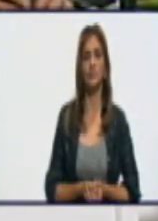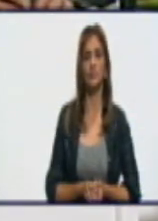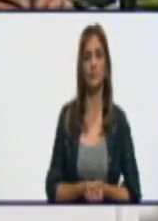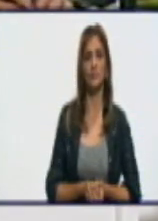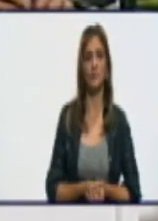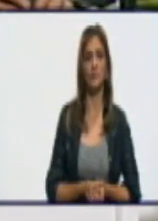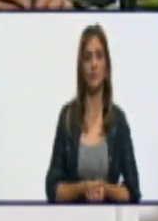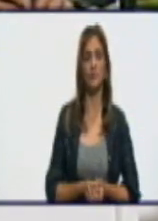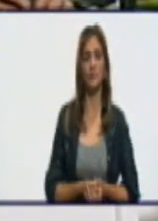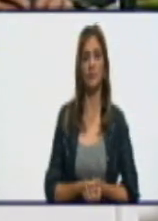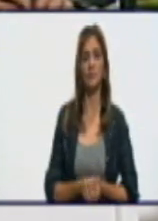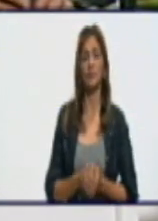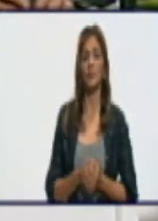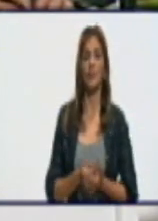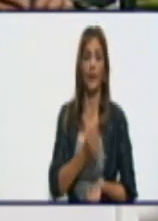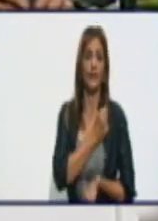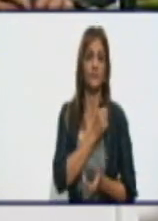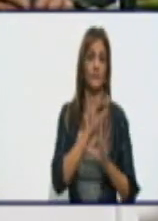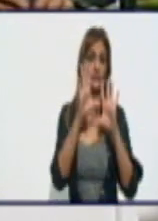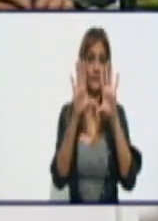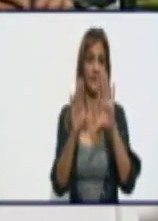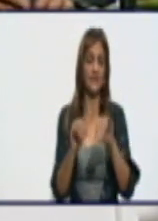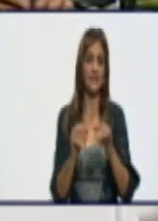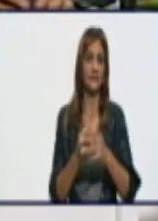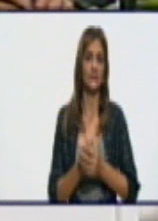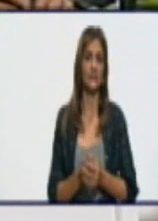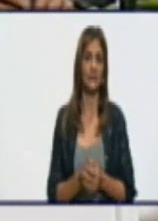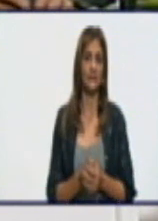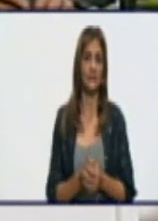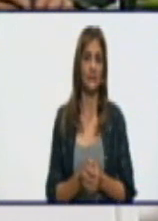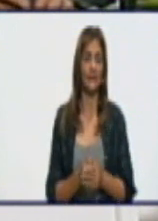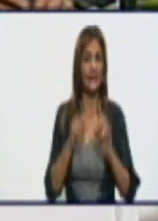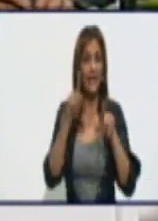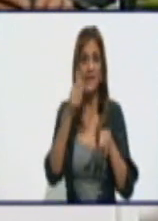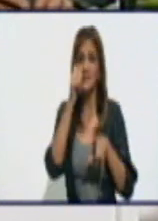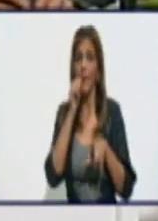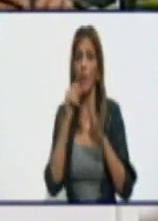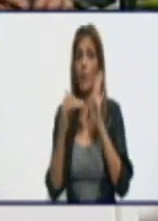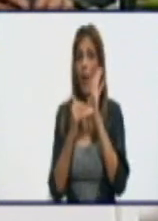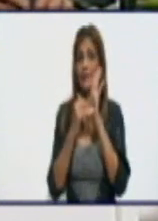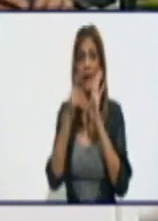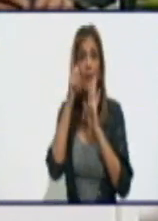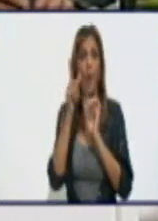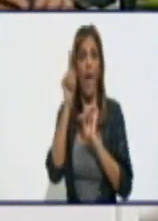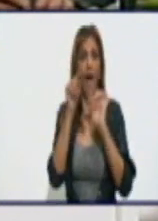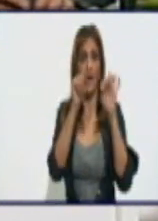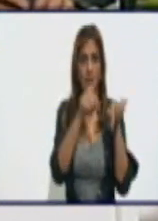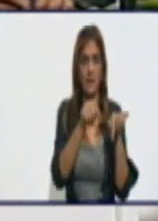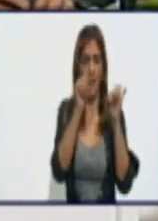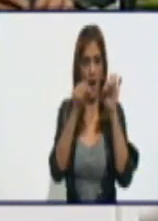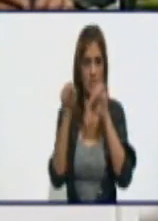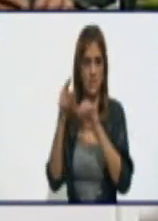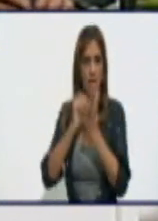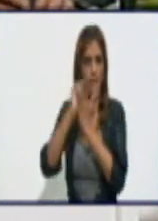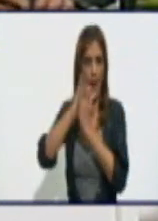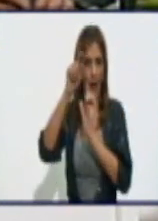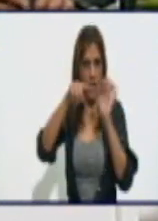Pero dejar claro que no está asociado al tema este del déficit de generación que hubo en el país, por lo que expliqué